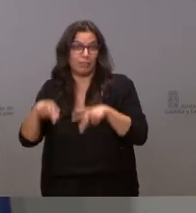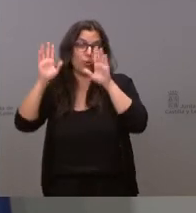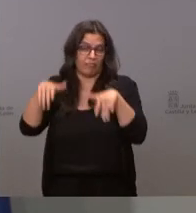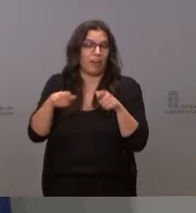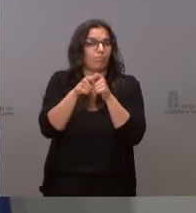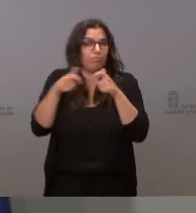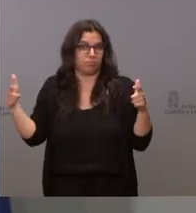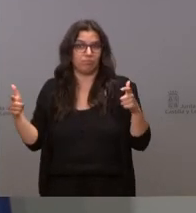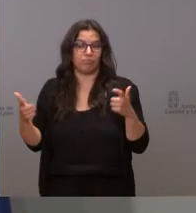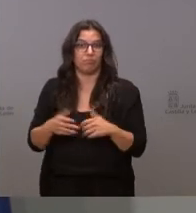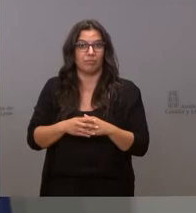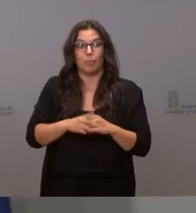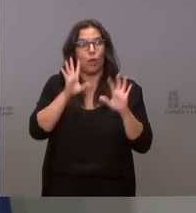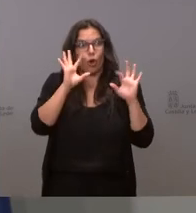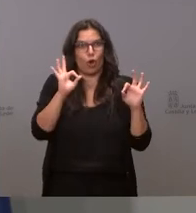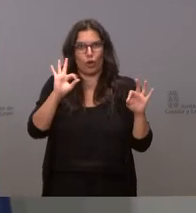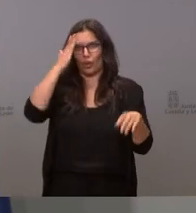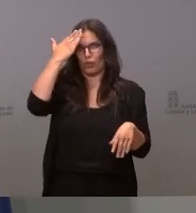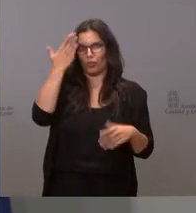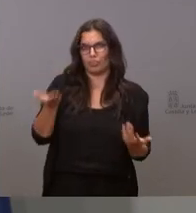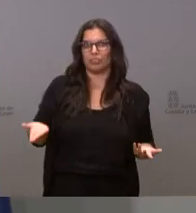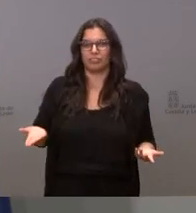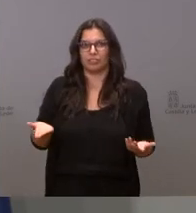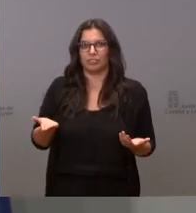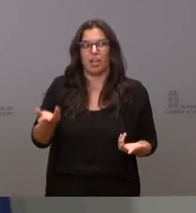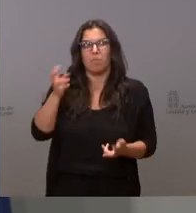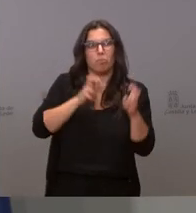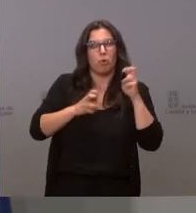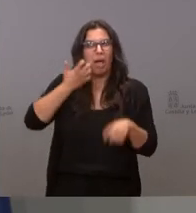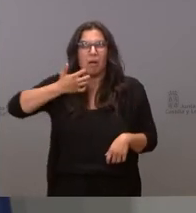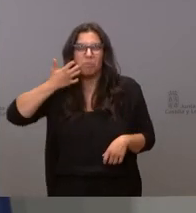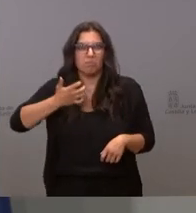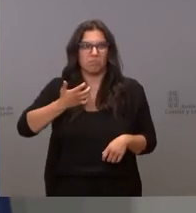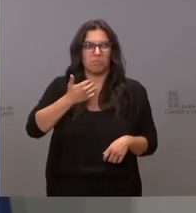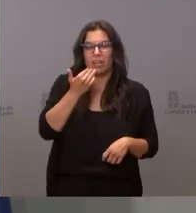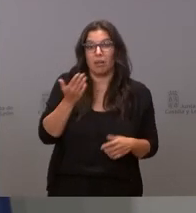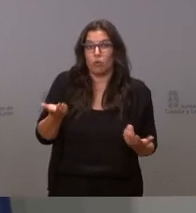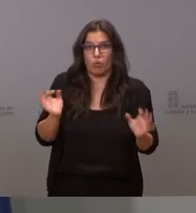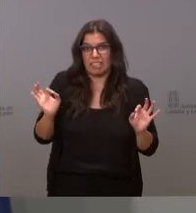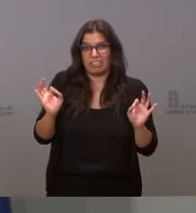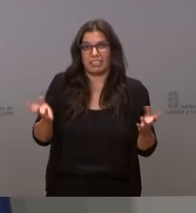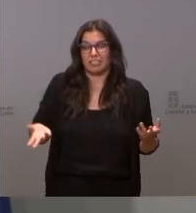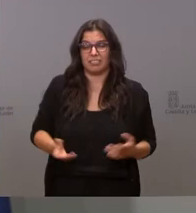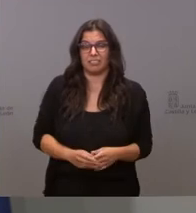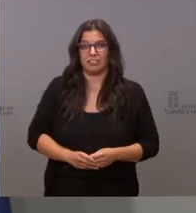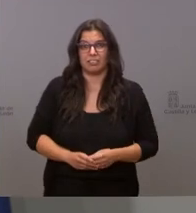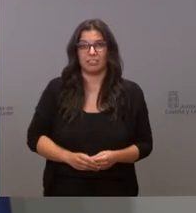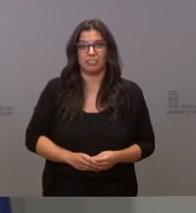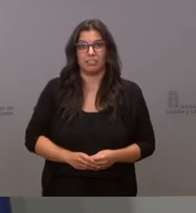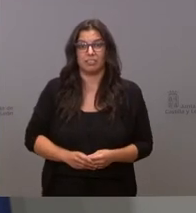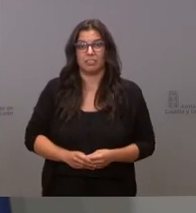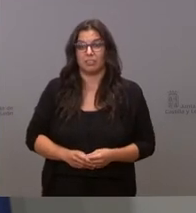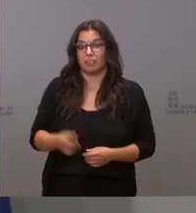que tiene una explicación lógica y razonable es decir que no no hay que buscarle más explicación a esto población